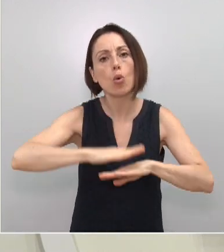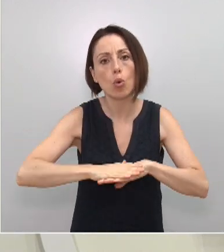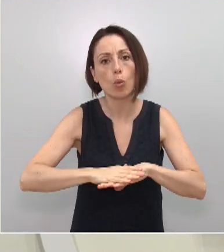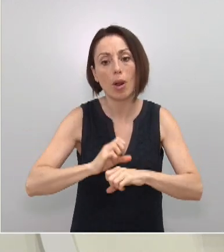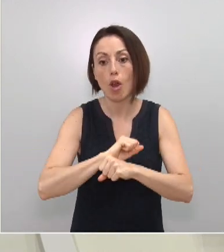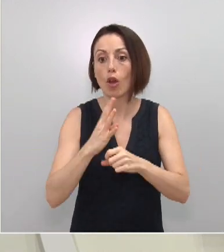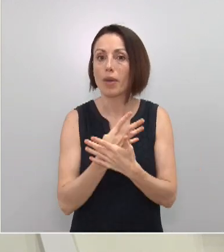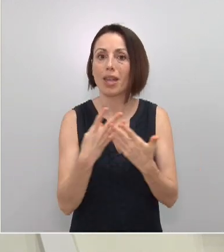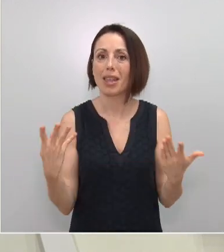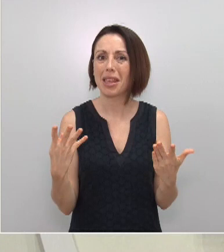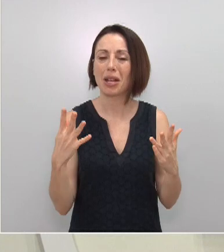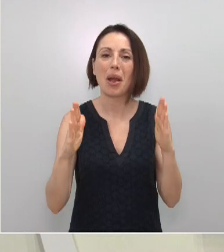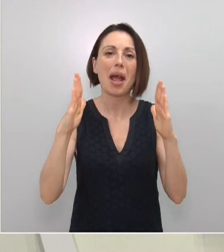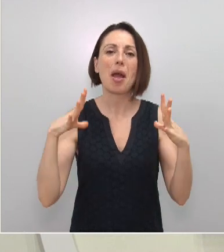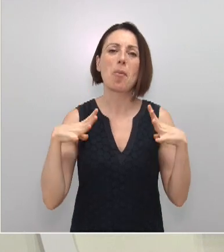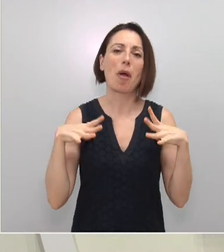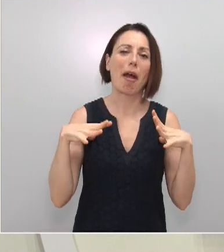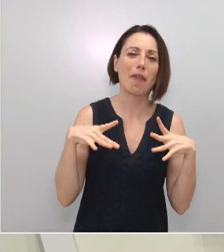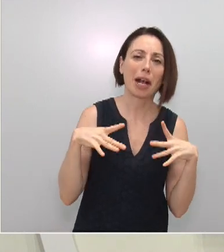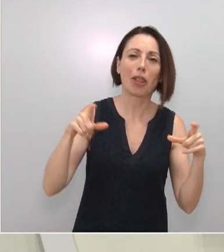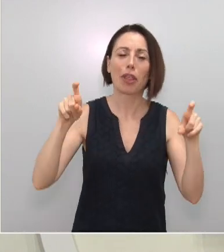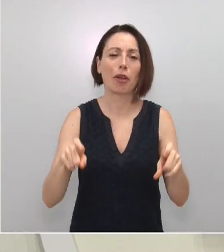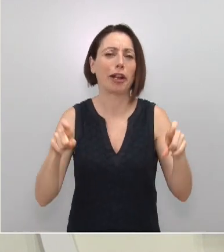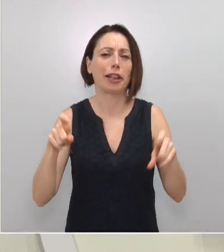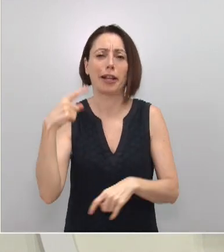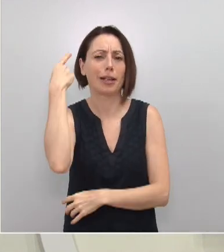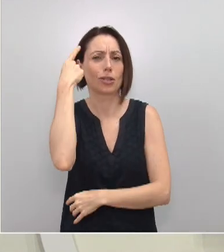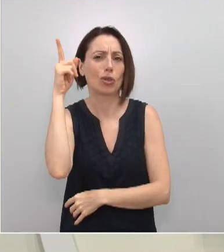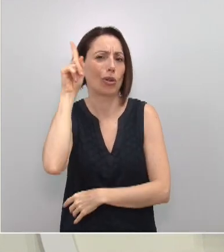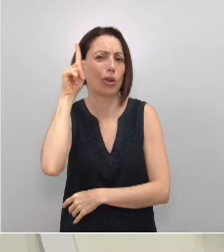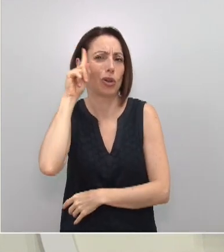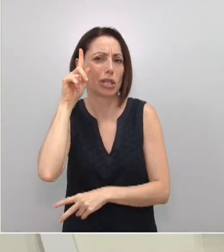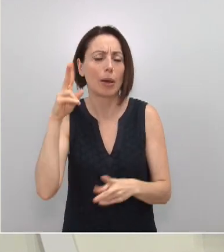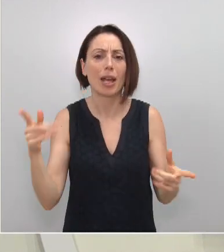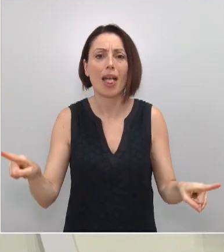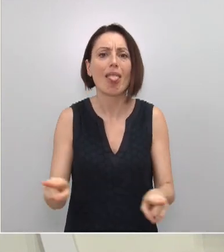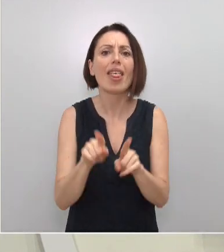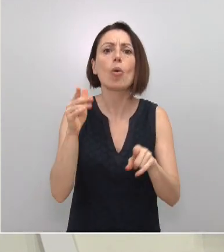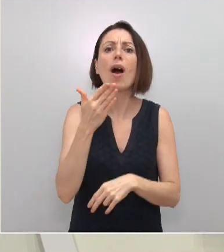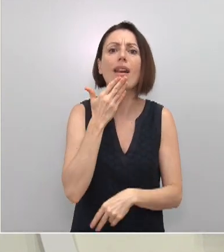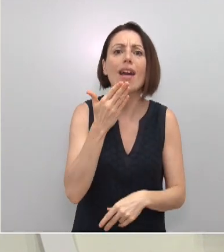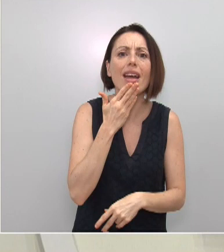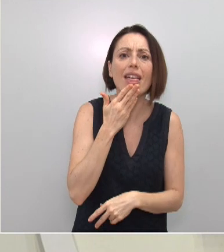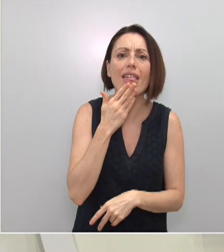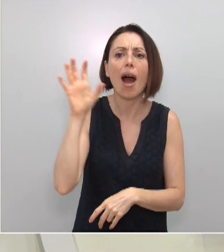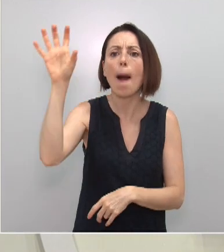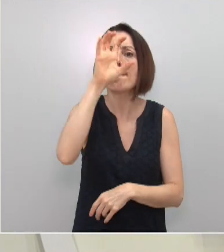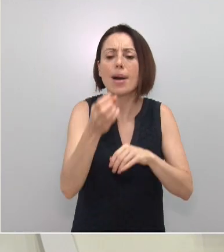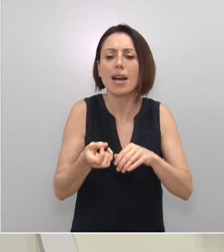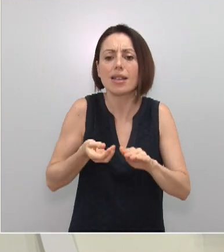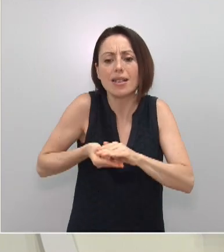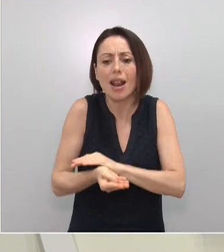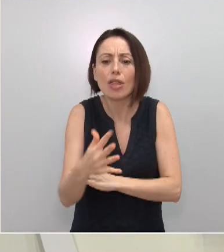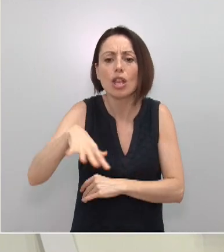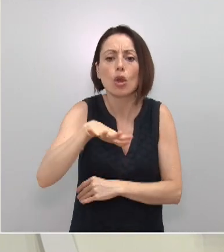COVID-19 no entiende de vacaciones ni de descanso. No es cuestión de edad o procedencia, sino de